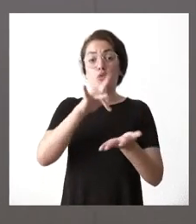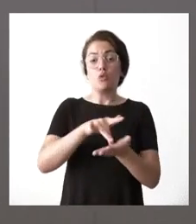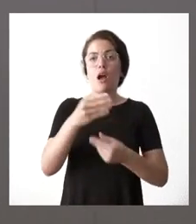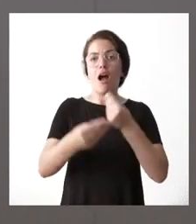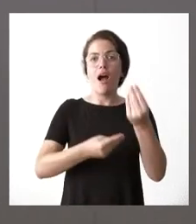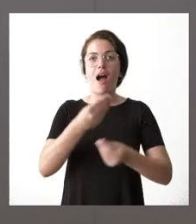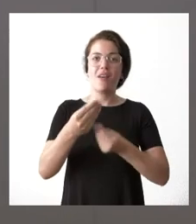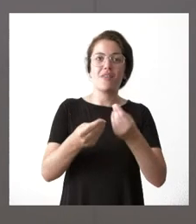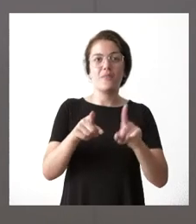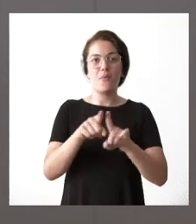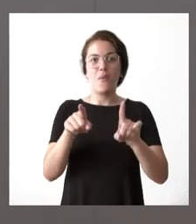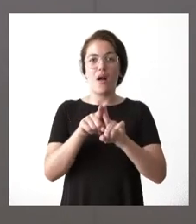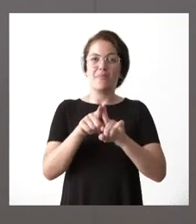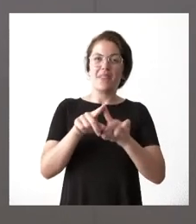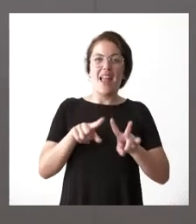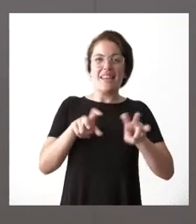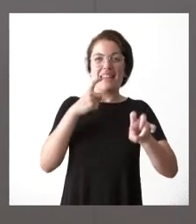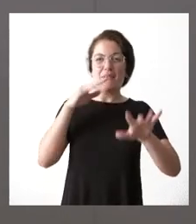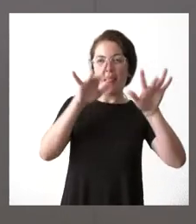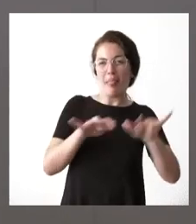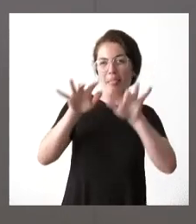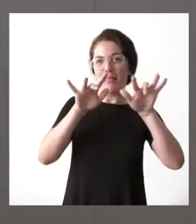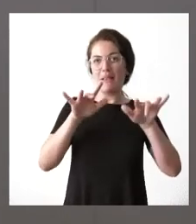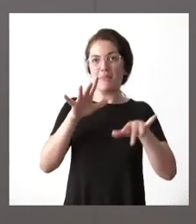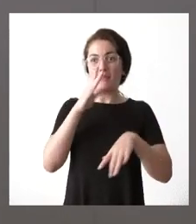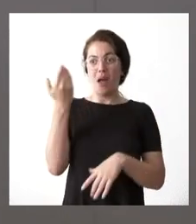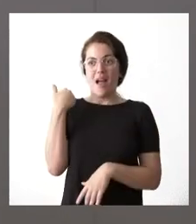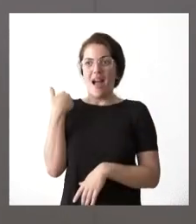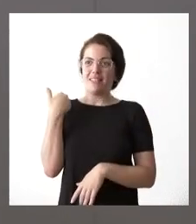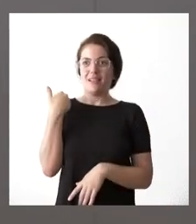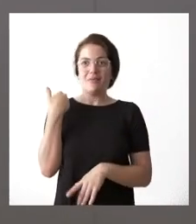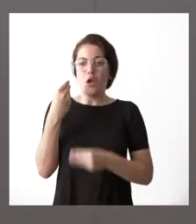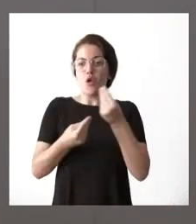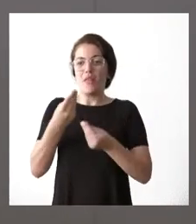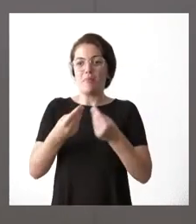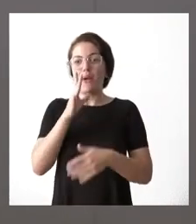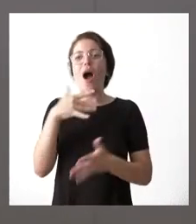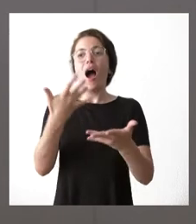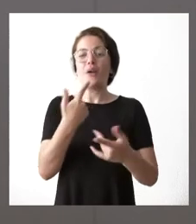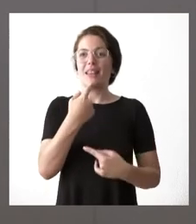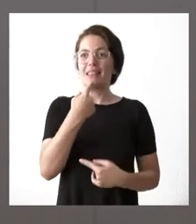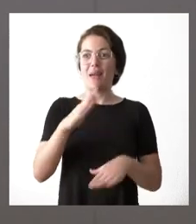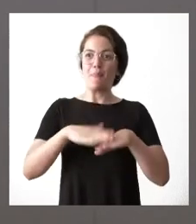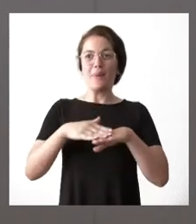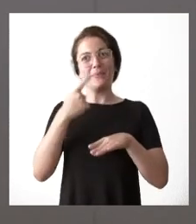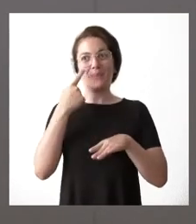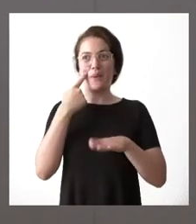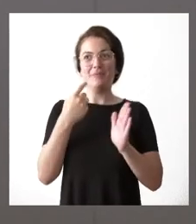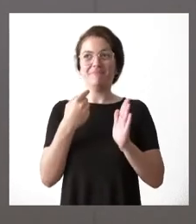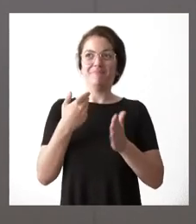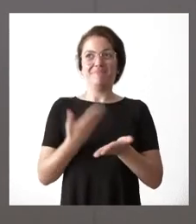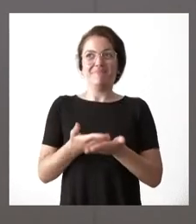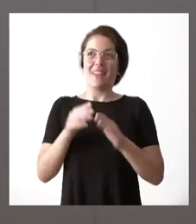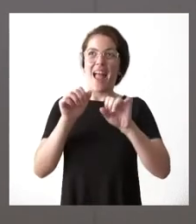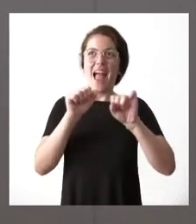demagógicas que en el pasado no se ponían por ser demagógicas ahora deciden ponerse para garantizarse la estabilidad durante algunos meses más en el gobierno